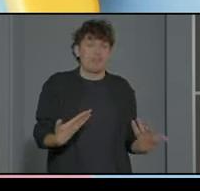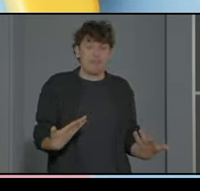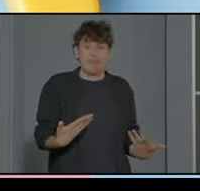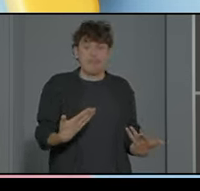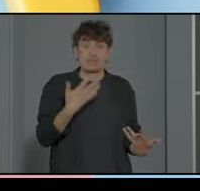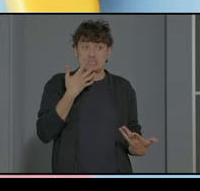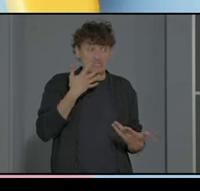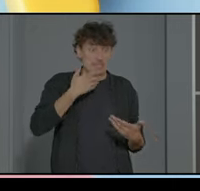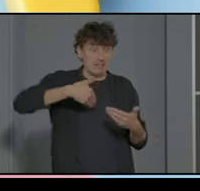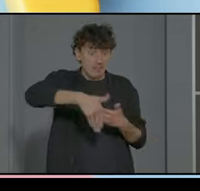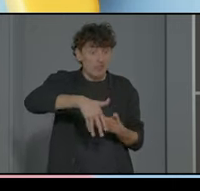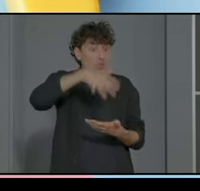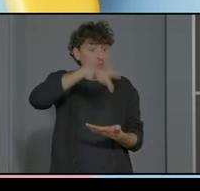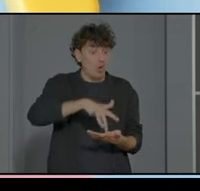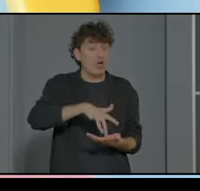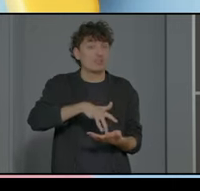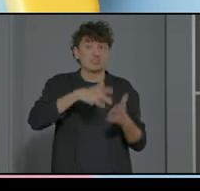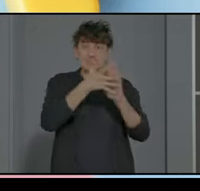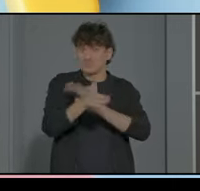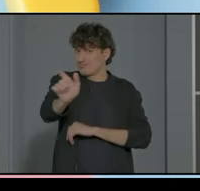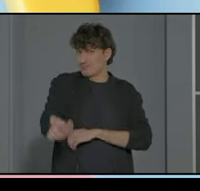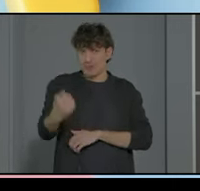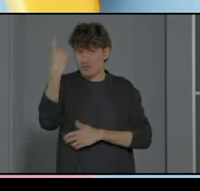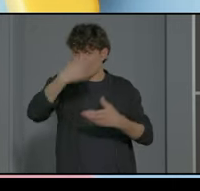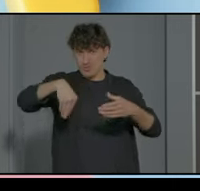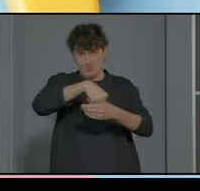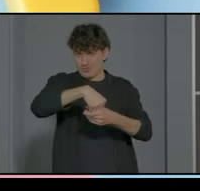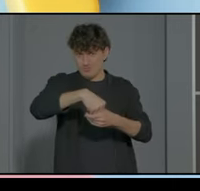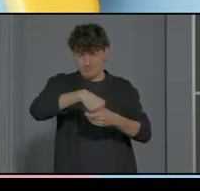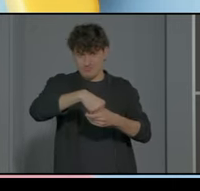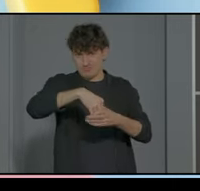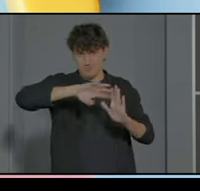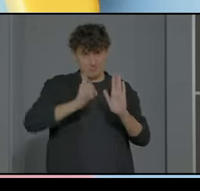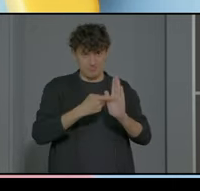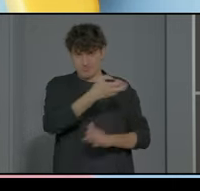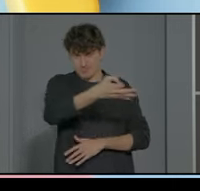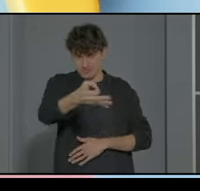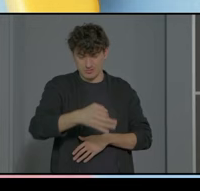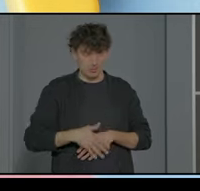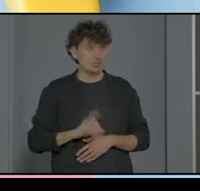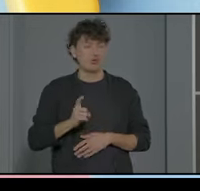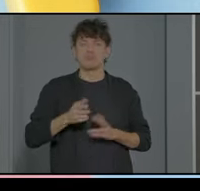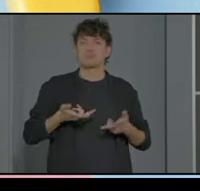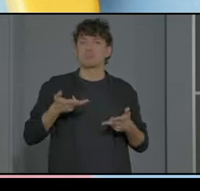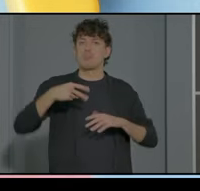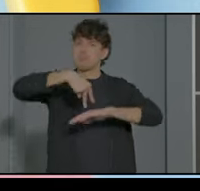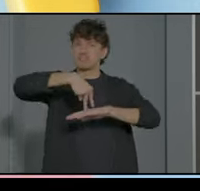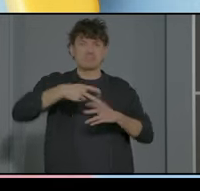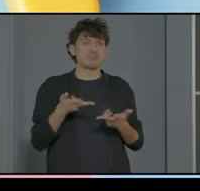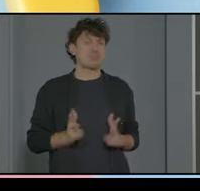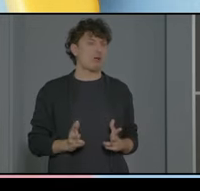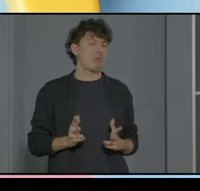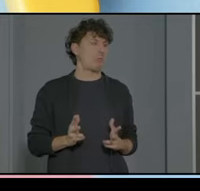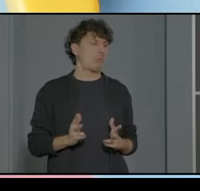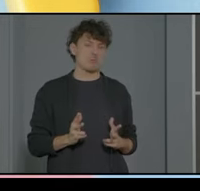si eso se da entonces tendremos claro que este alumno está incluido en el centro no vale con que esté allí presente y esté sentado como uno más de